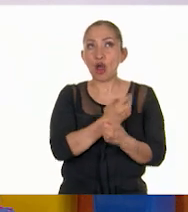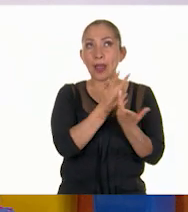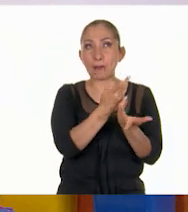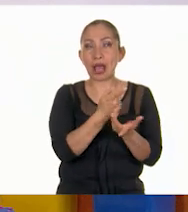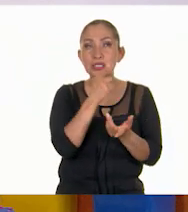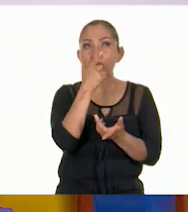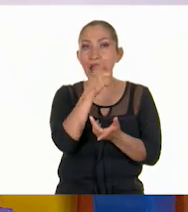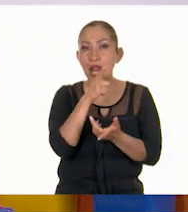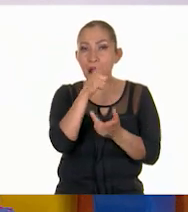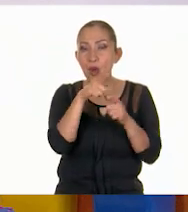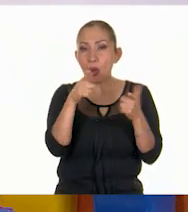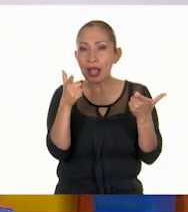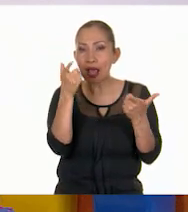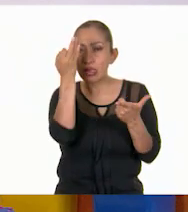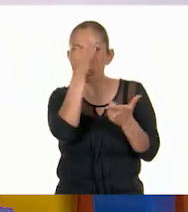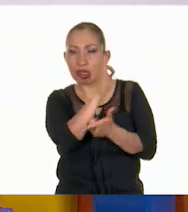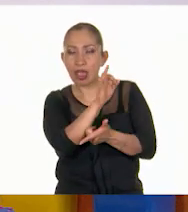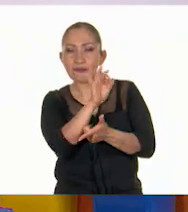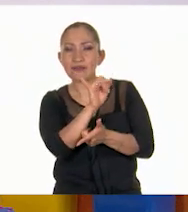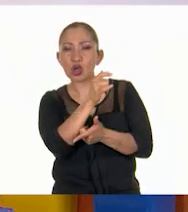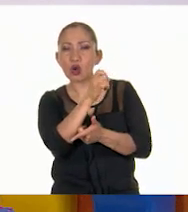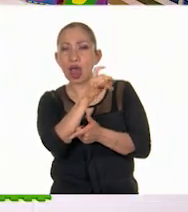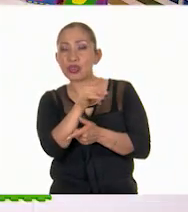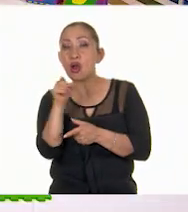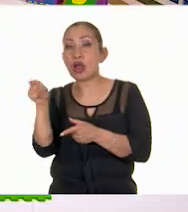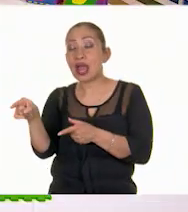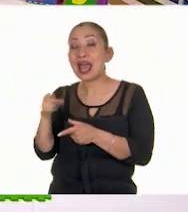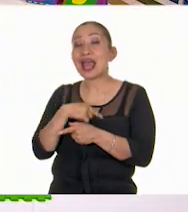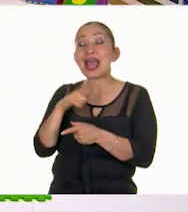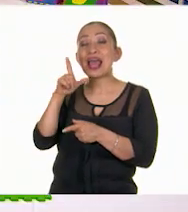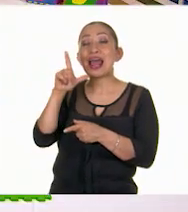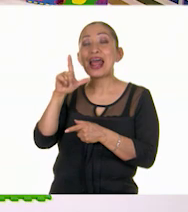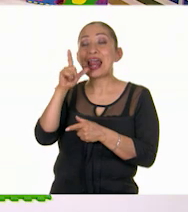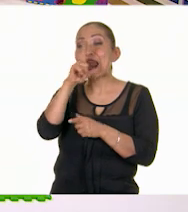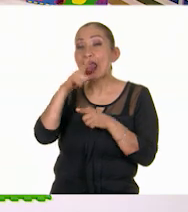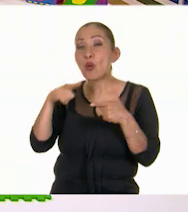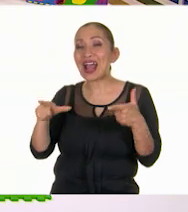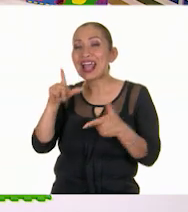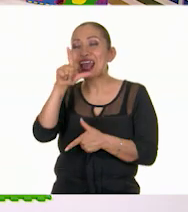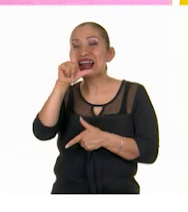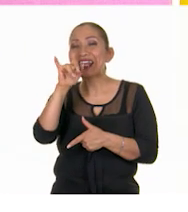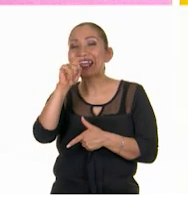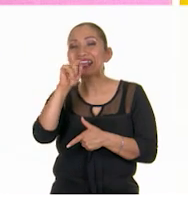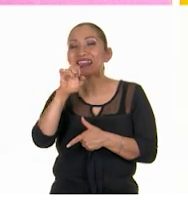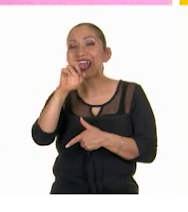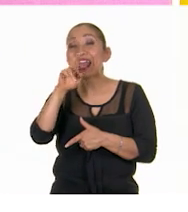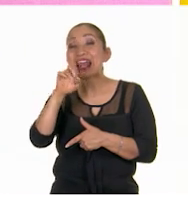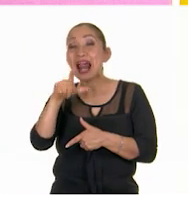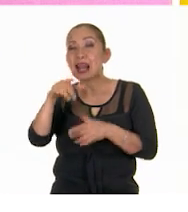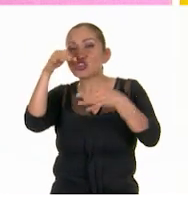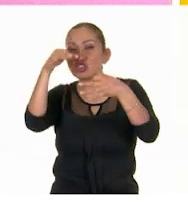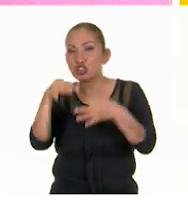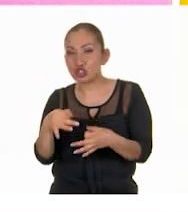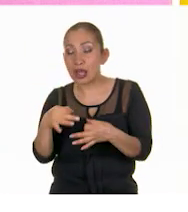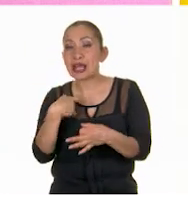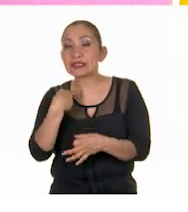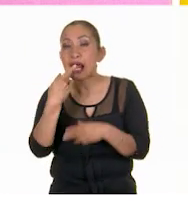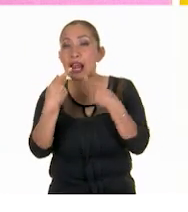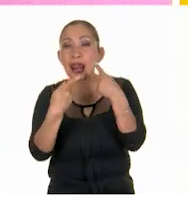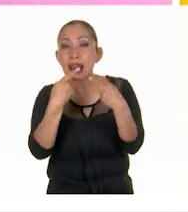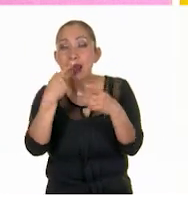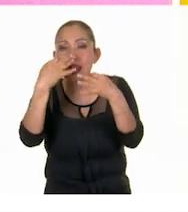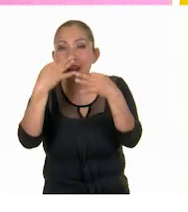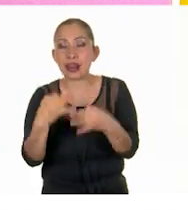veíamos el lenguaje figurado y en los... ¡Ya sé! Lenguaje literal. Así es. Así es. Es el lenguaje